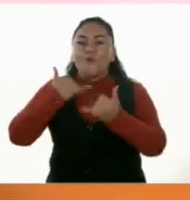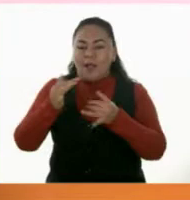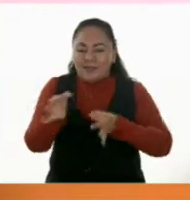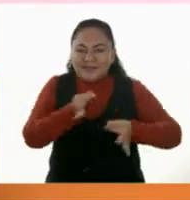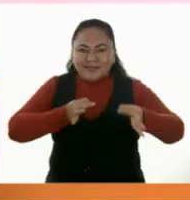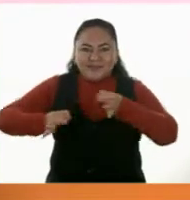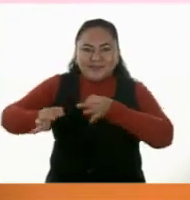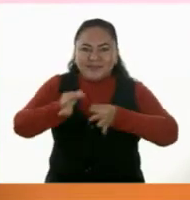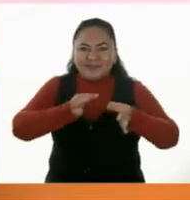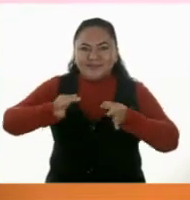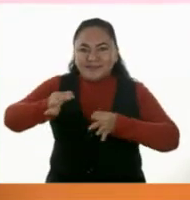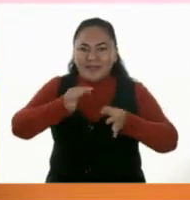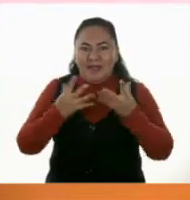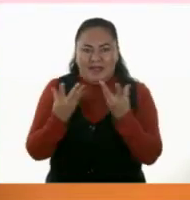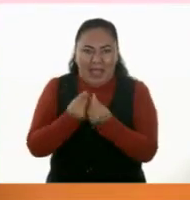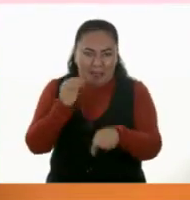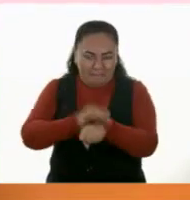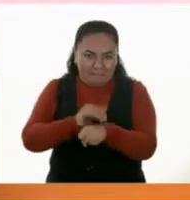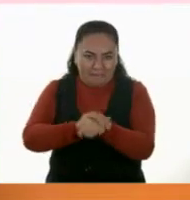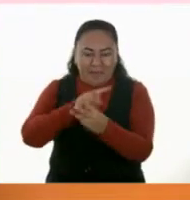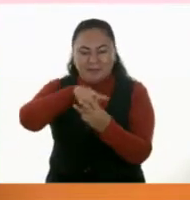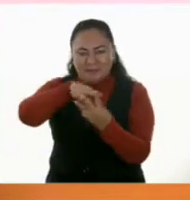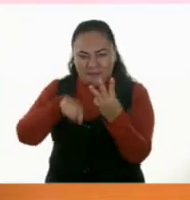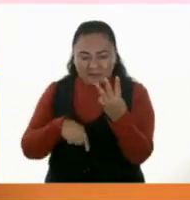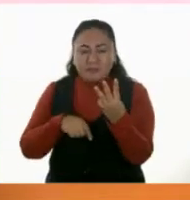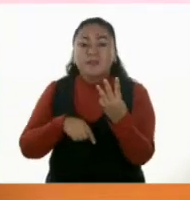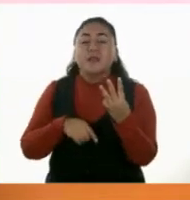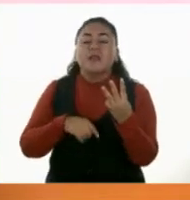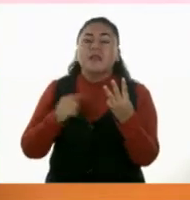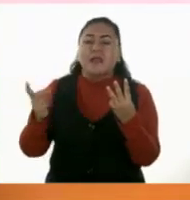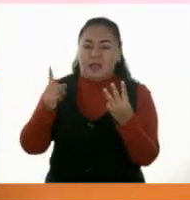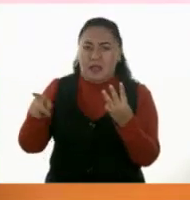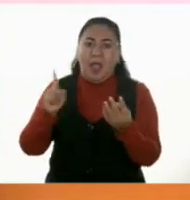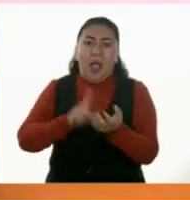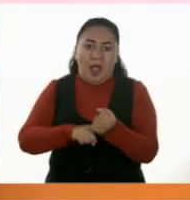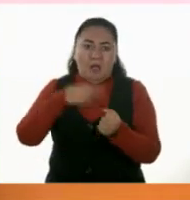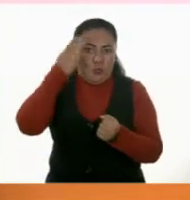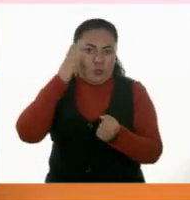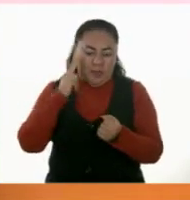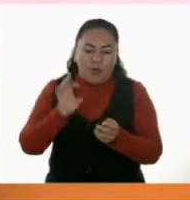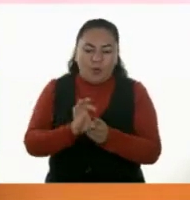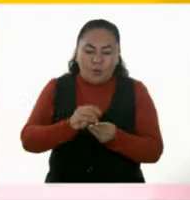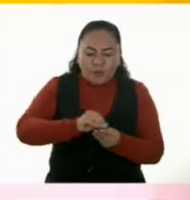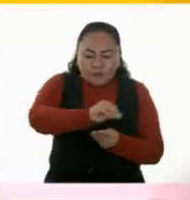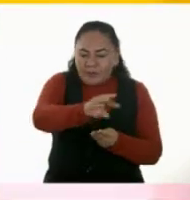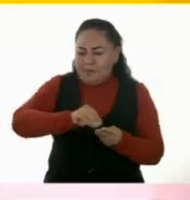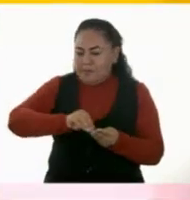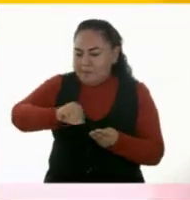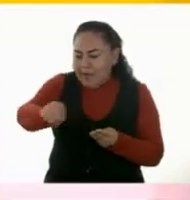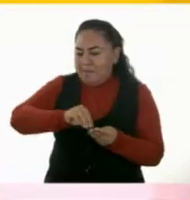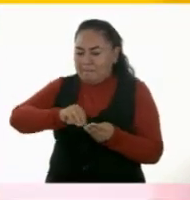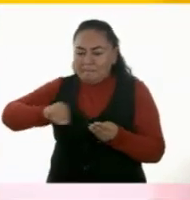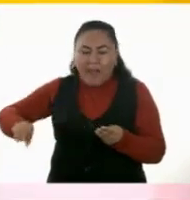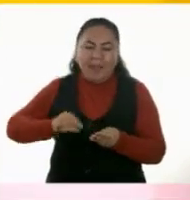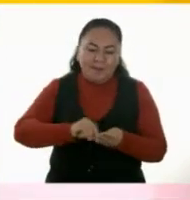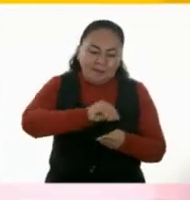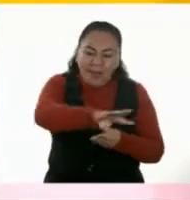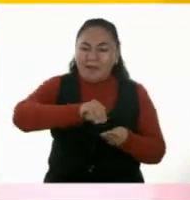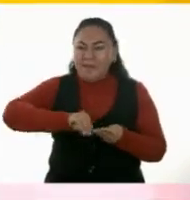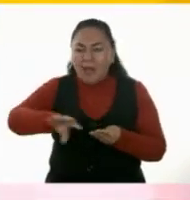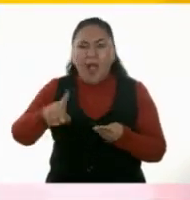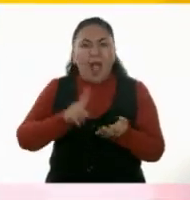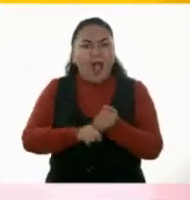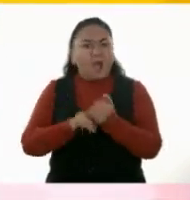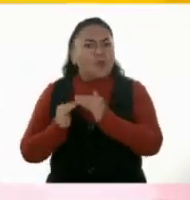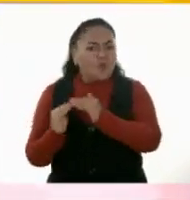fichas con sus amigas. Exacto. Y que ella decía que había repartido esas fichas y ella decía, pues de